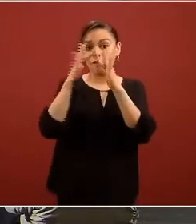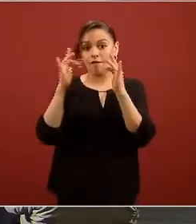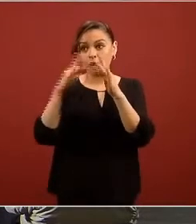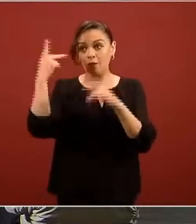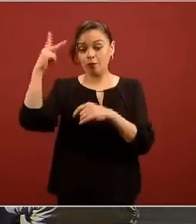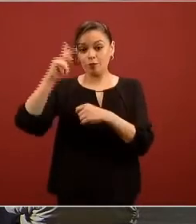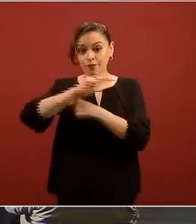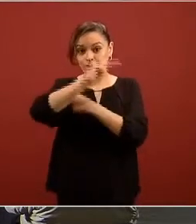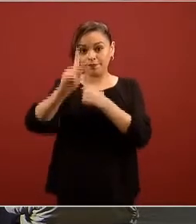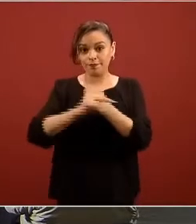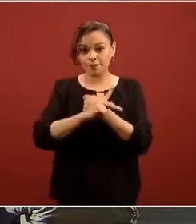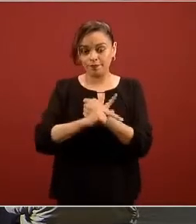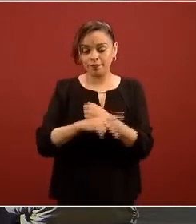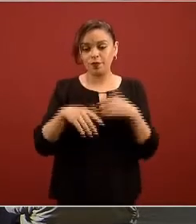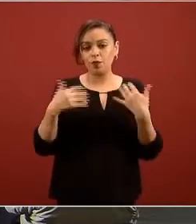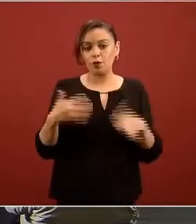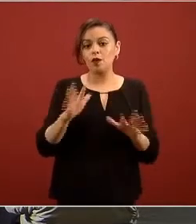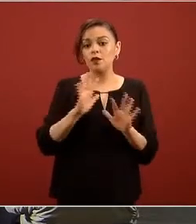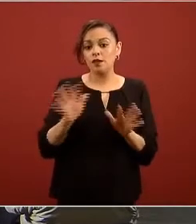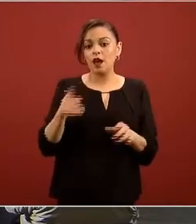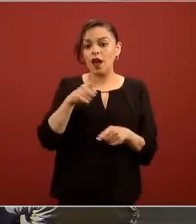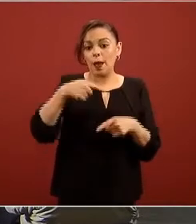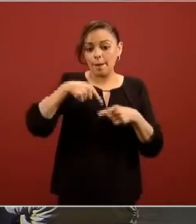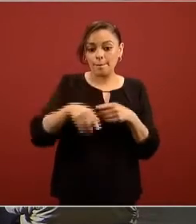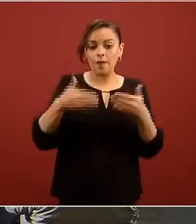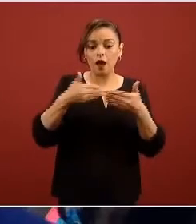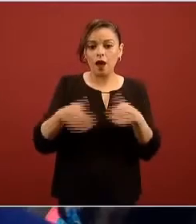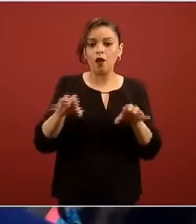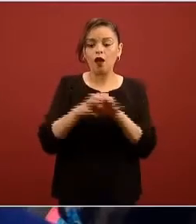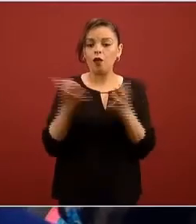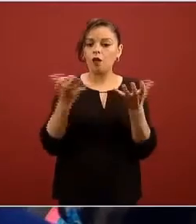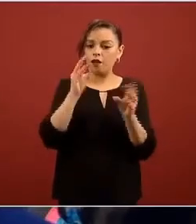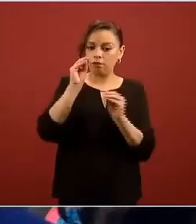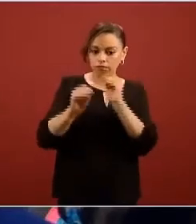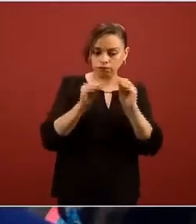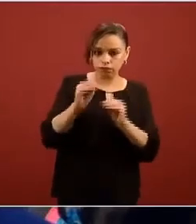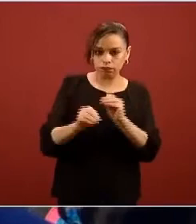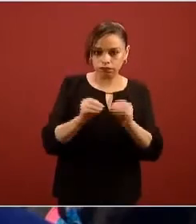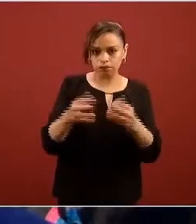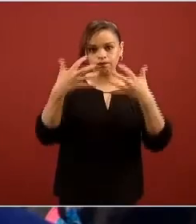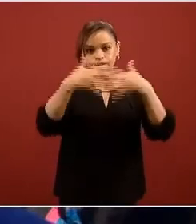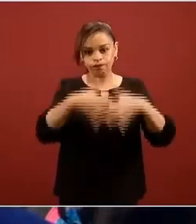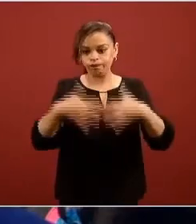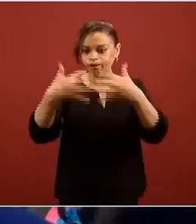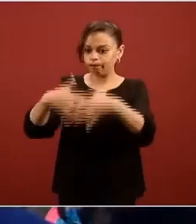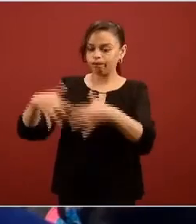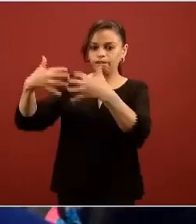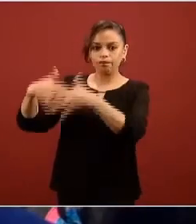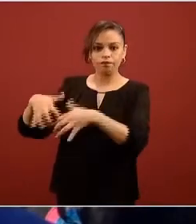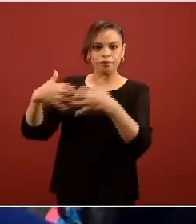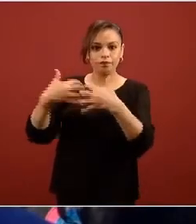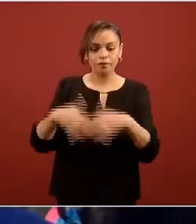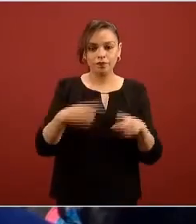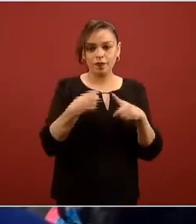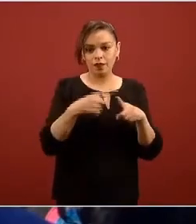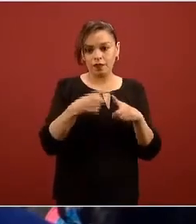y ya están empezando las líneas de ensamblaje con base en todos los planes de ingeniería